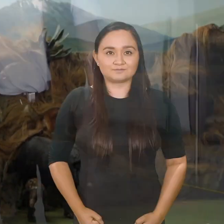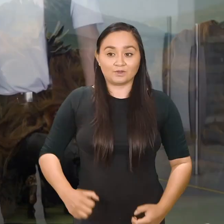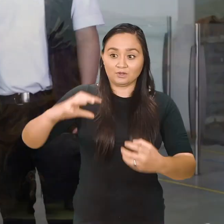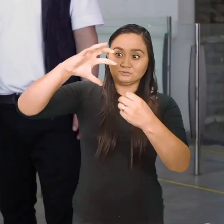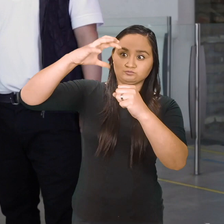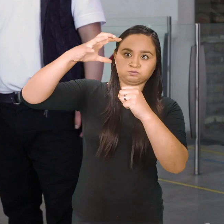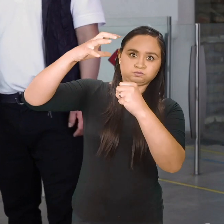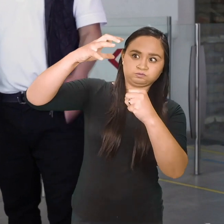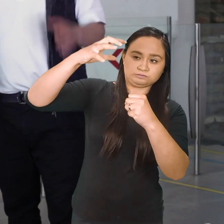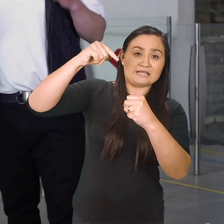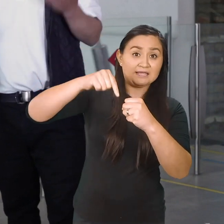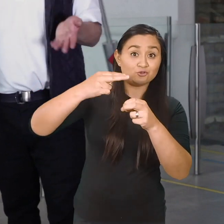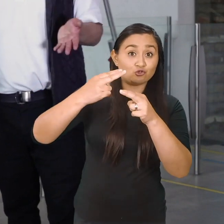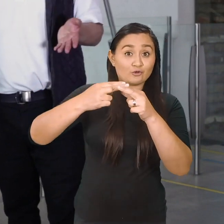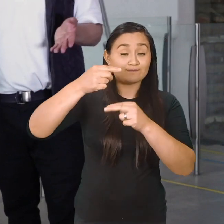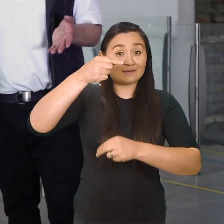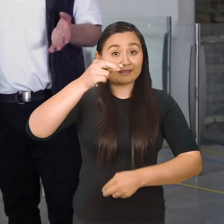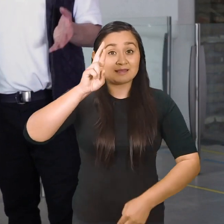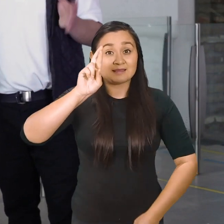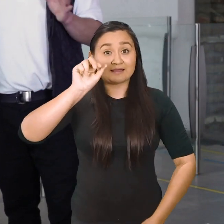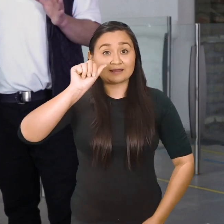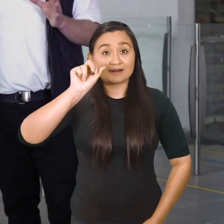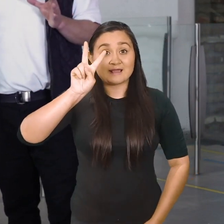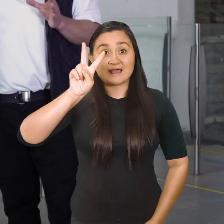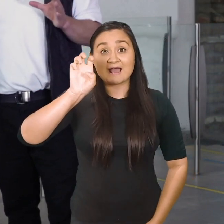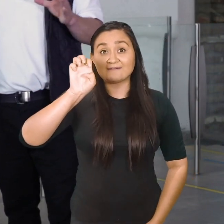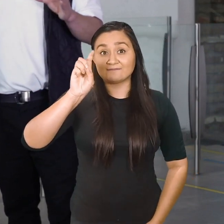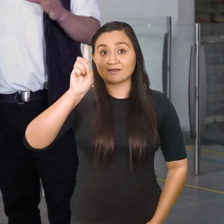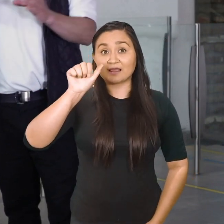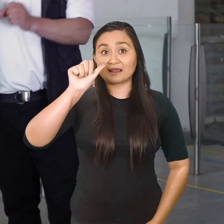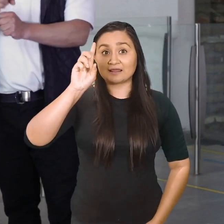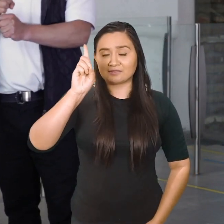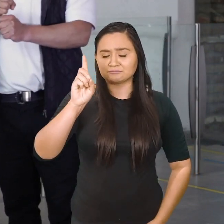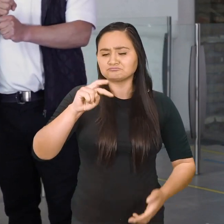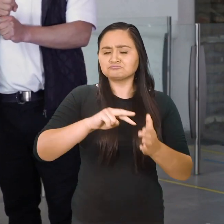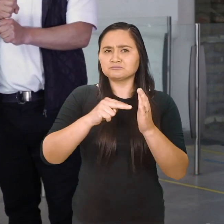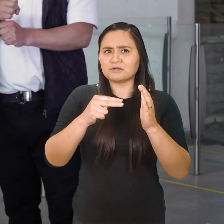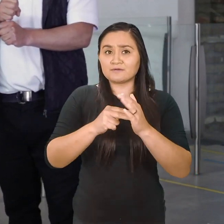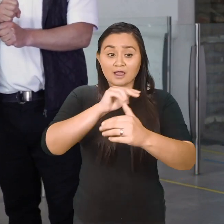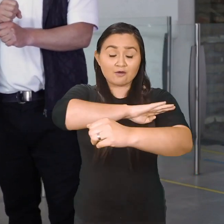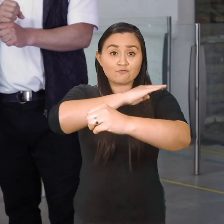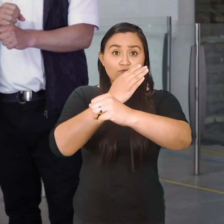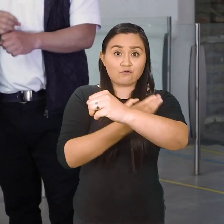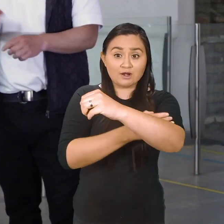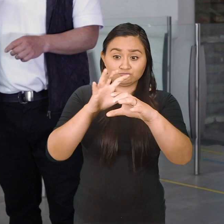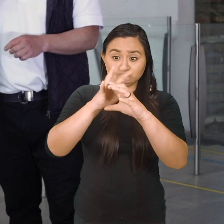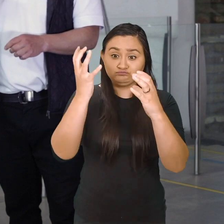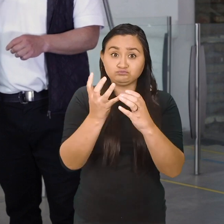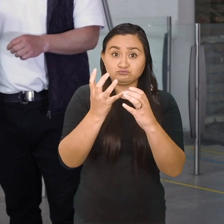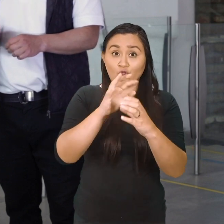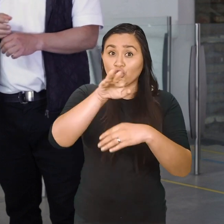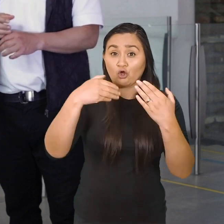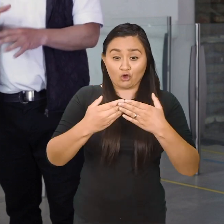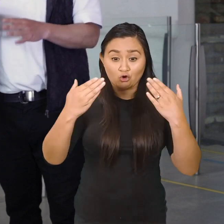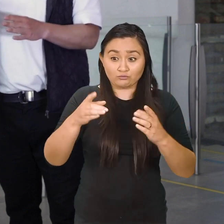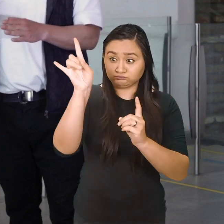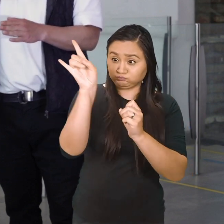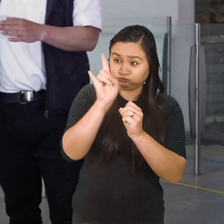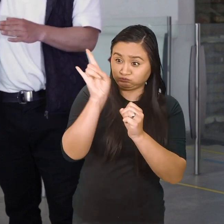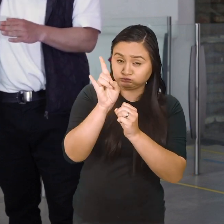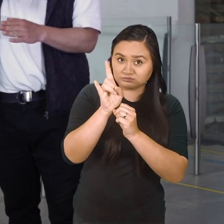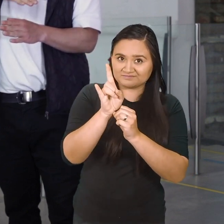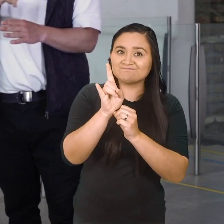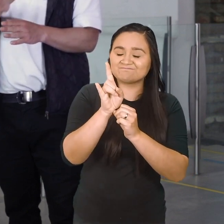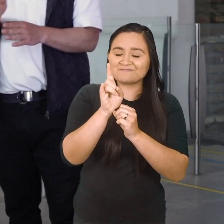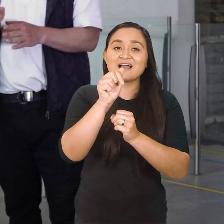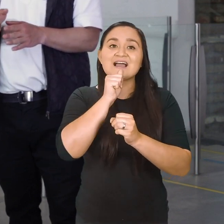La gravedad, la fuerza que permite que todos los objetos sean atraídos hacia el centro de la Tierra, es la que provoca que el